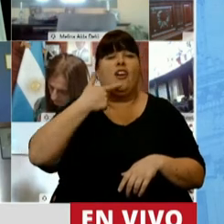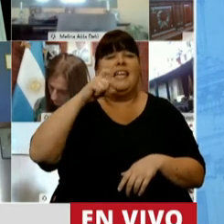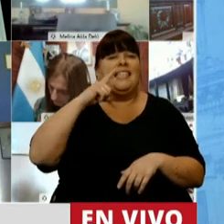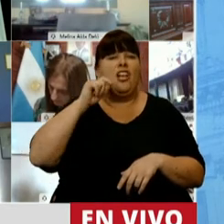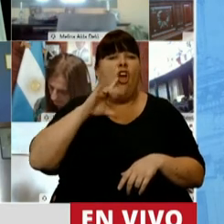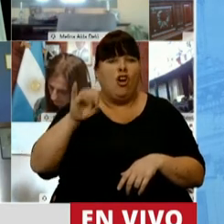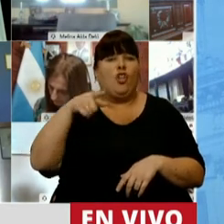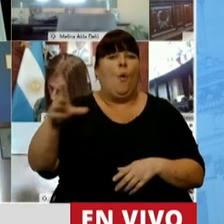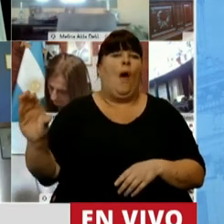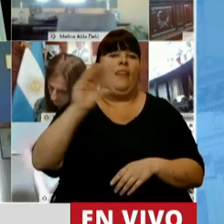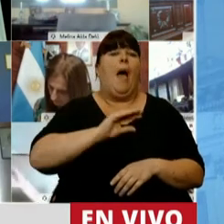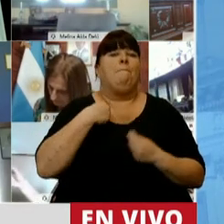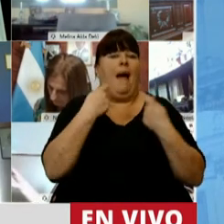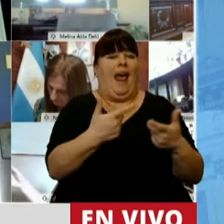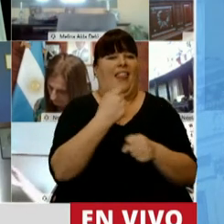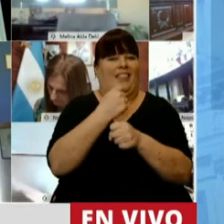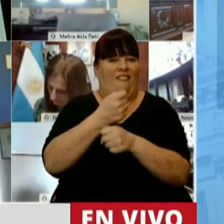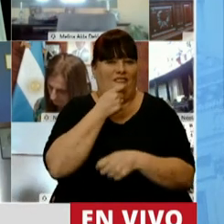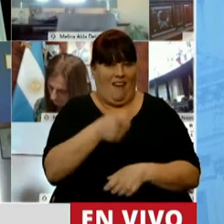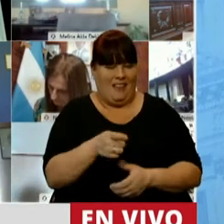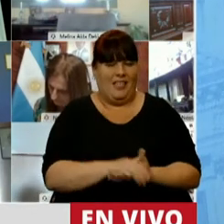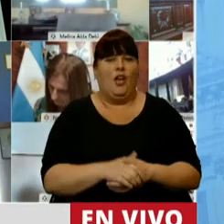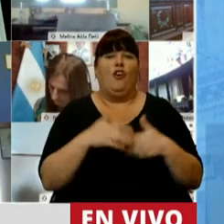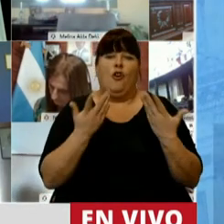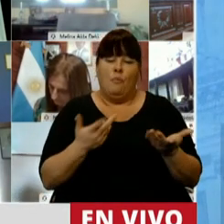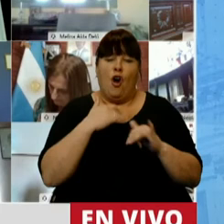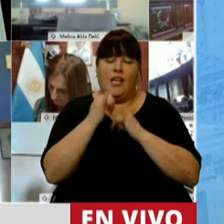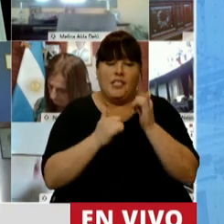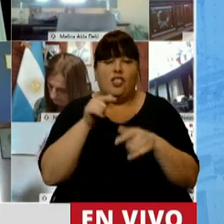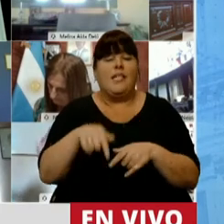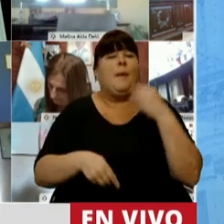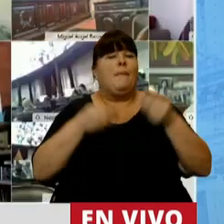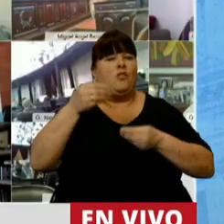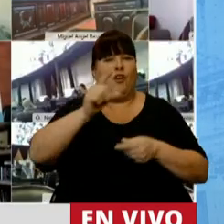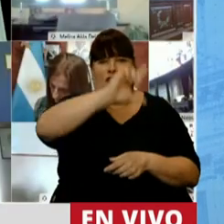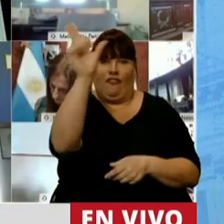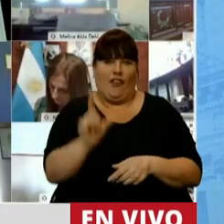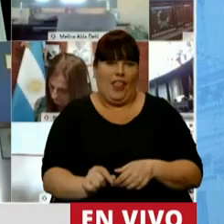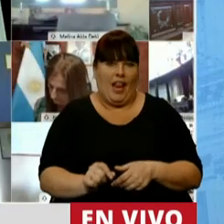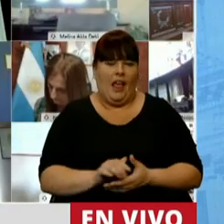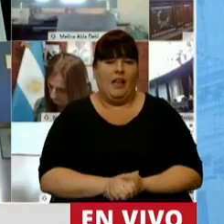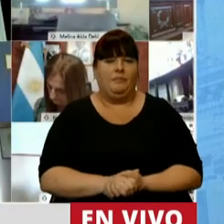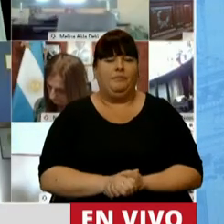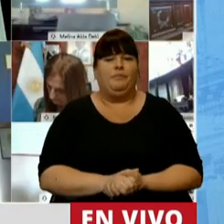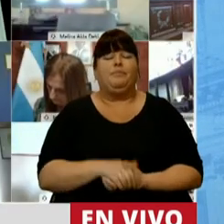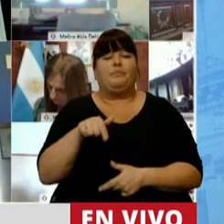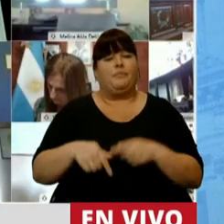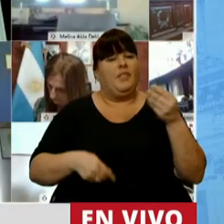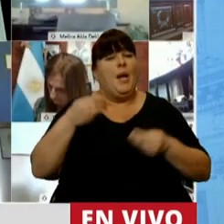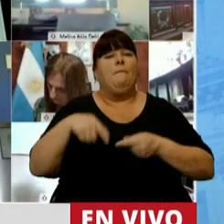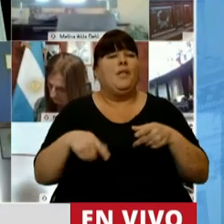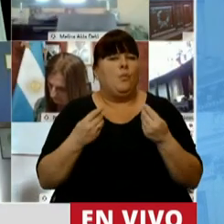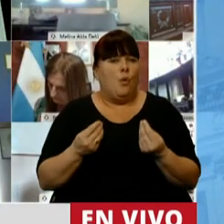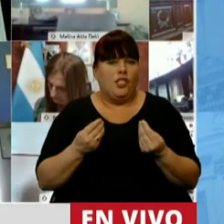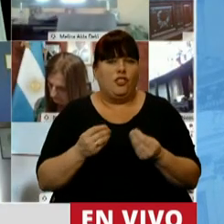los va a destinar a generar trabajo. Por eso decimos también que este es un presupuesto federal. Finalmente, este presupuesto viene